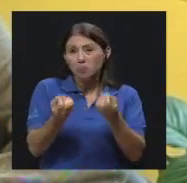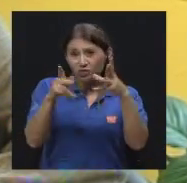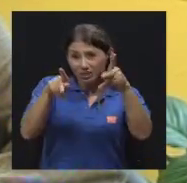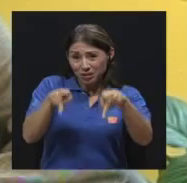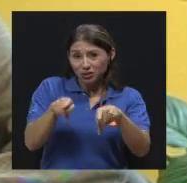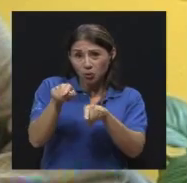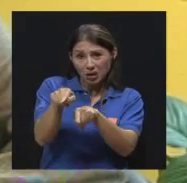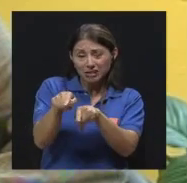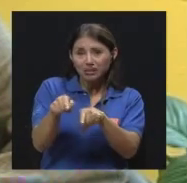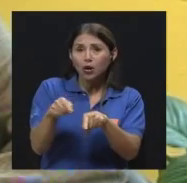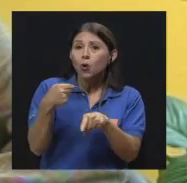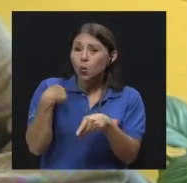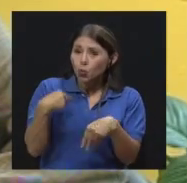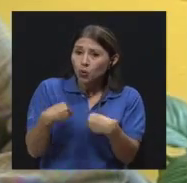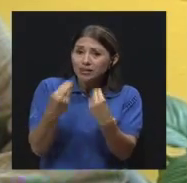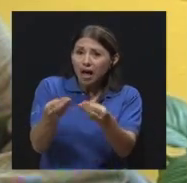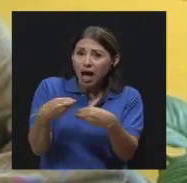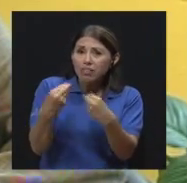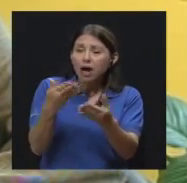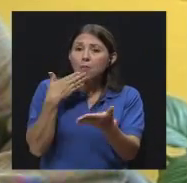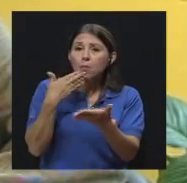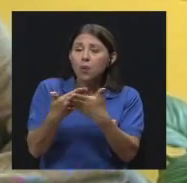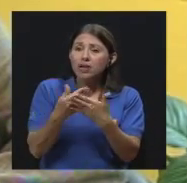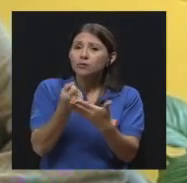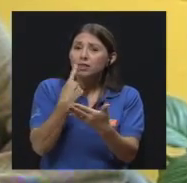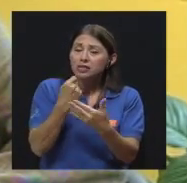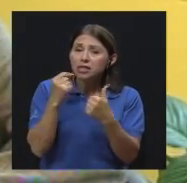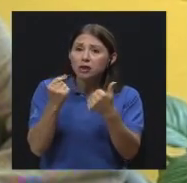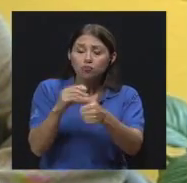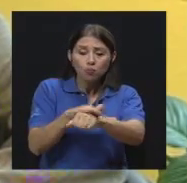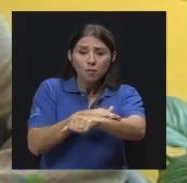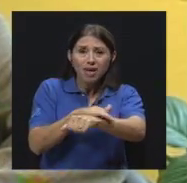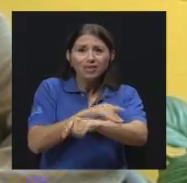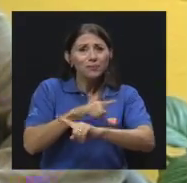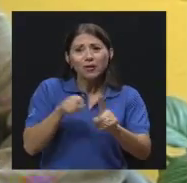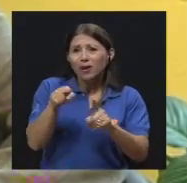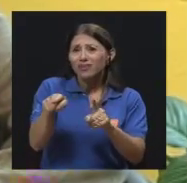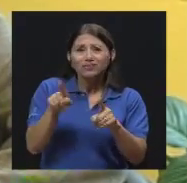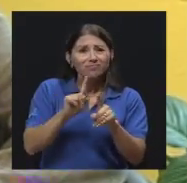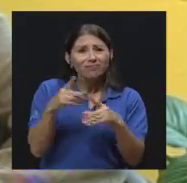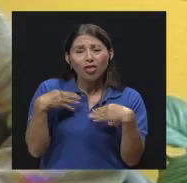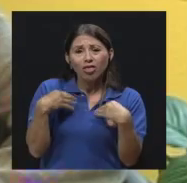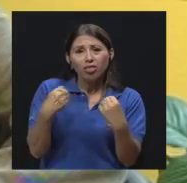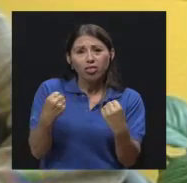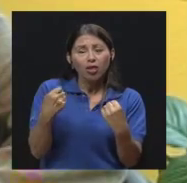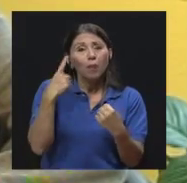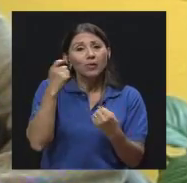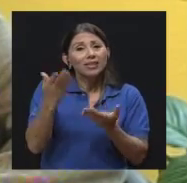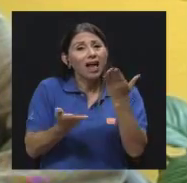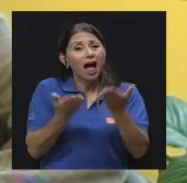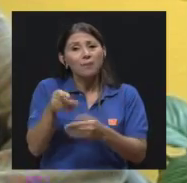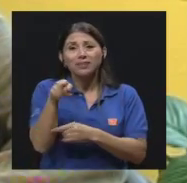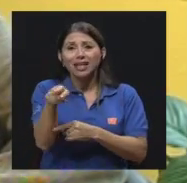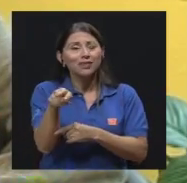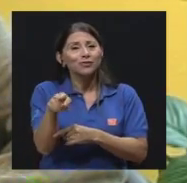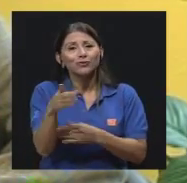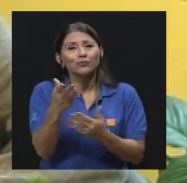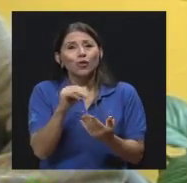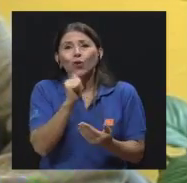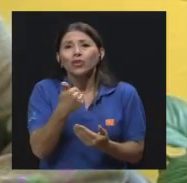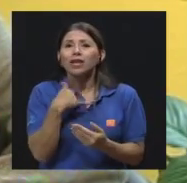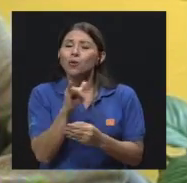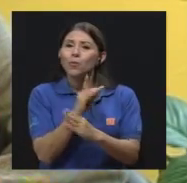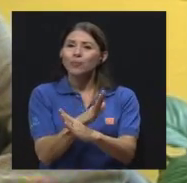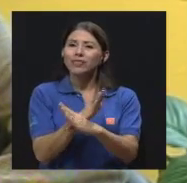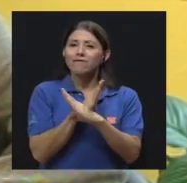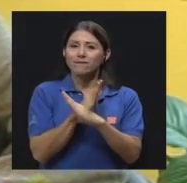les da muchos buenos tratamientos, no curan porque su inmunidad celular o humoral no está actuando contra el hongo,